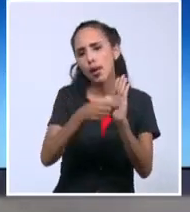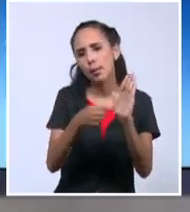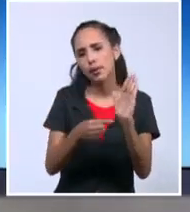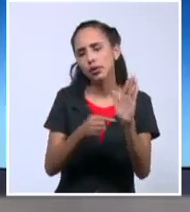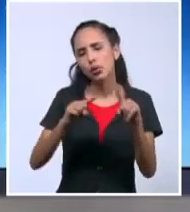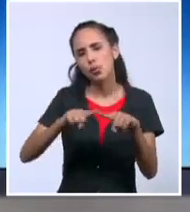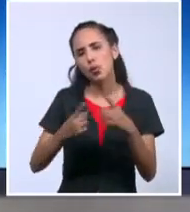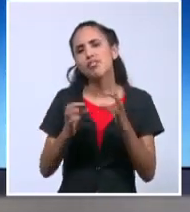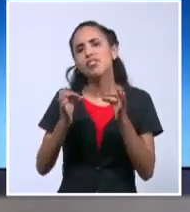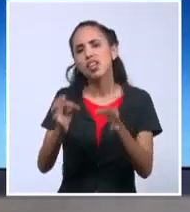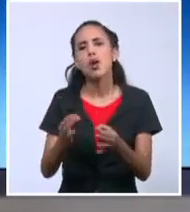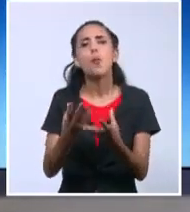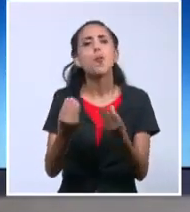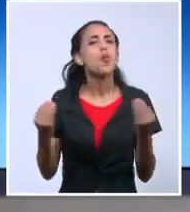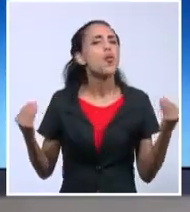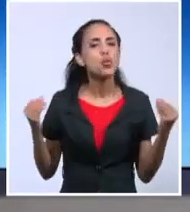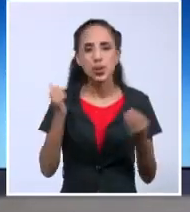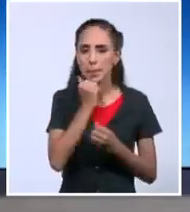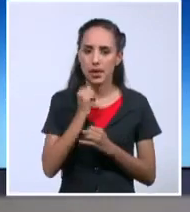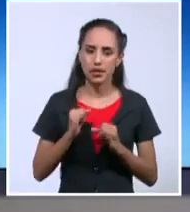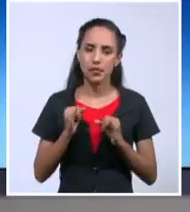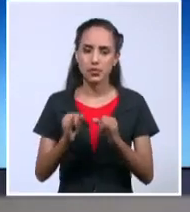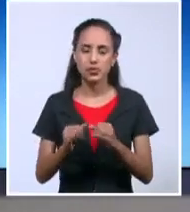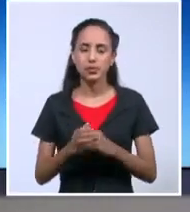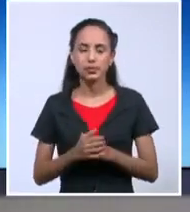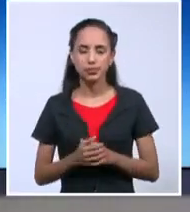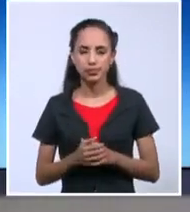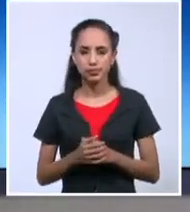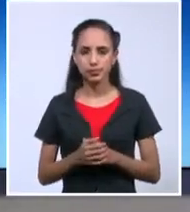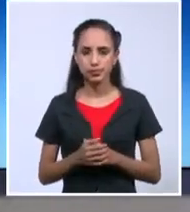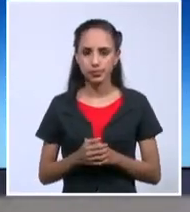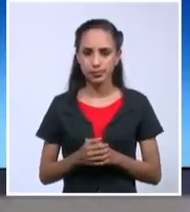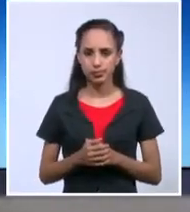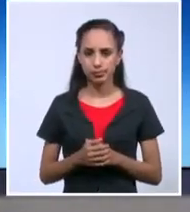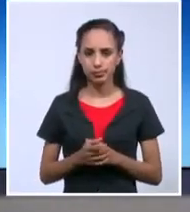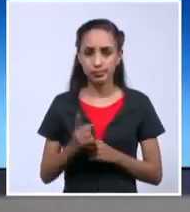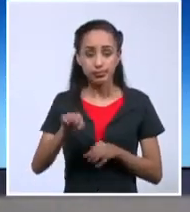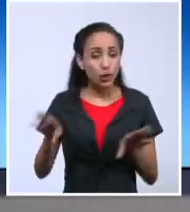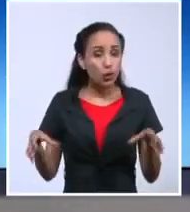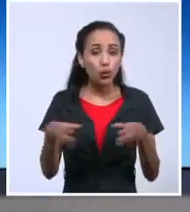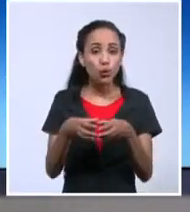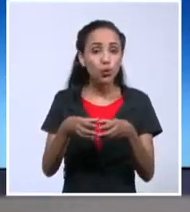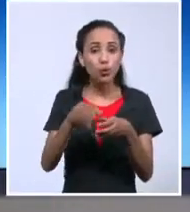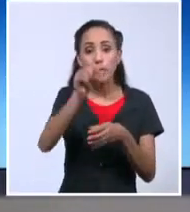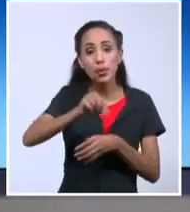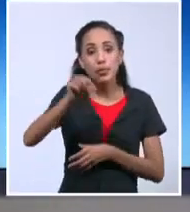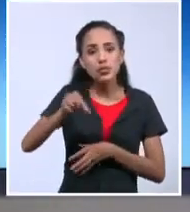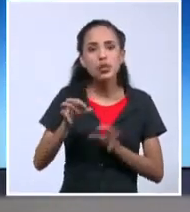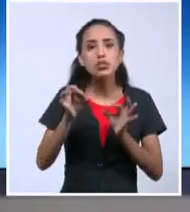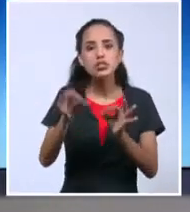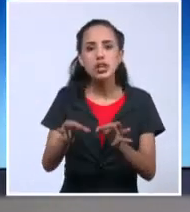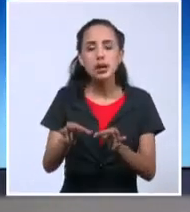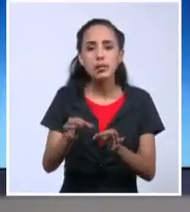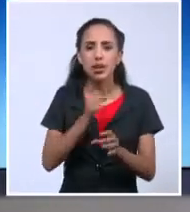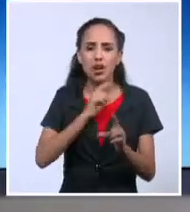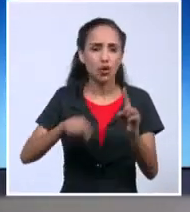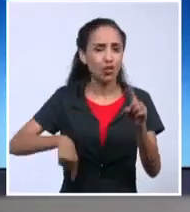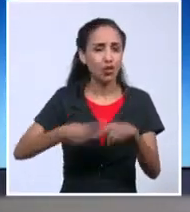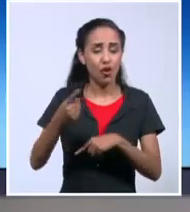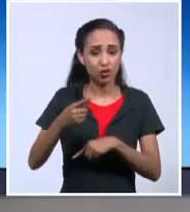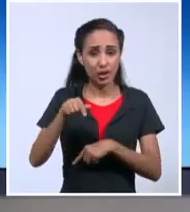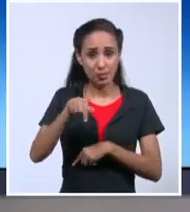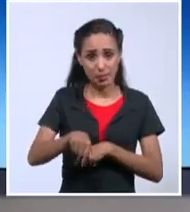tiene mucho más sobre este rostro visible de ese grupo de personas que vive del anticastrismo en Miami.